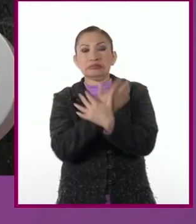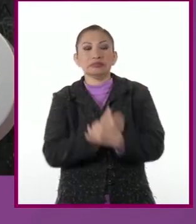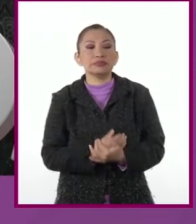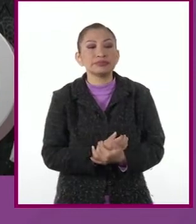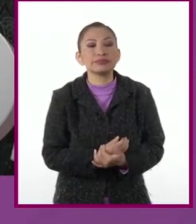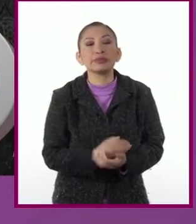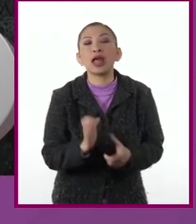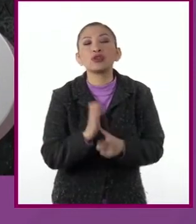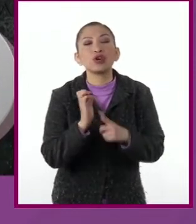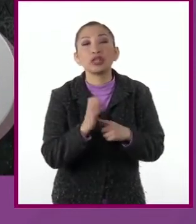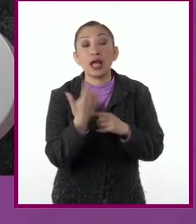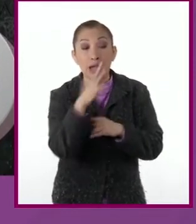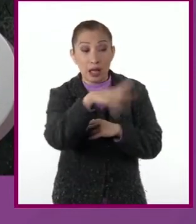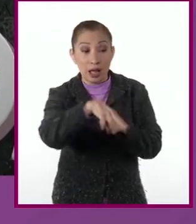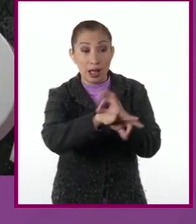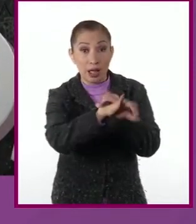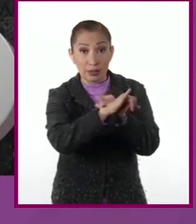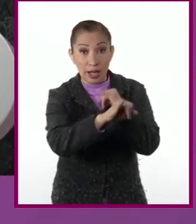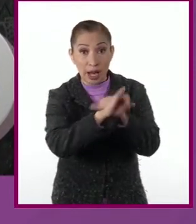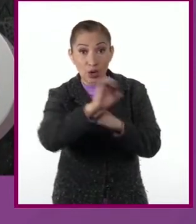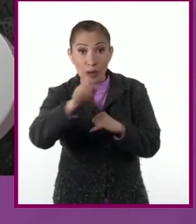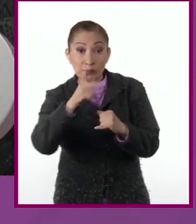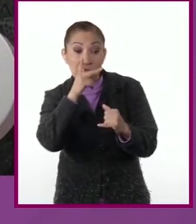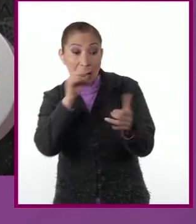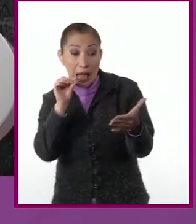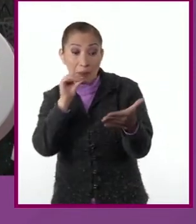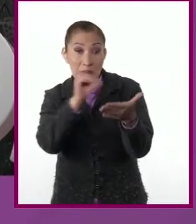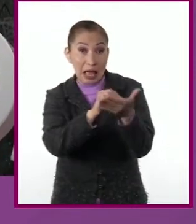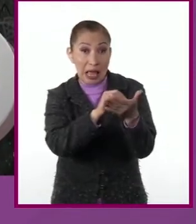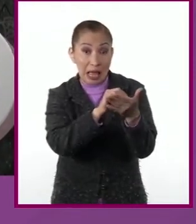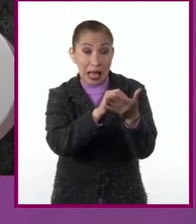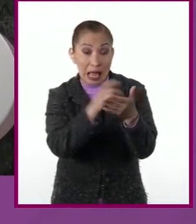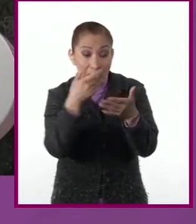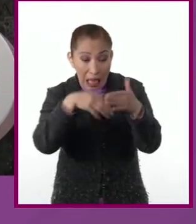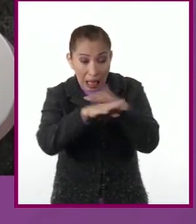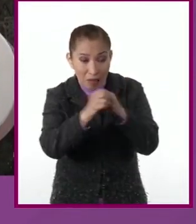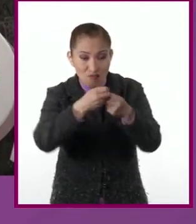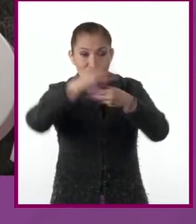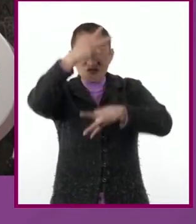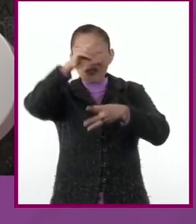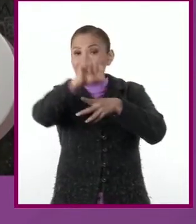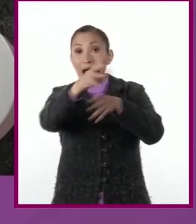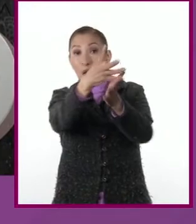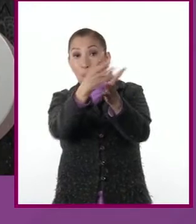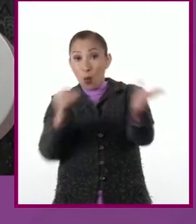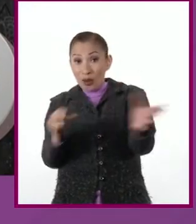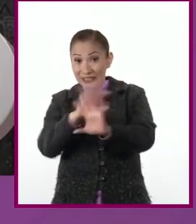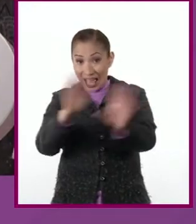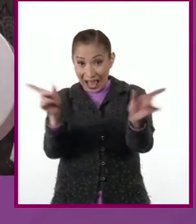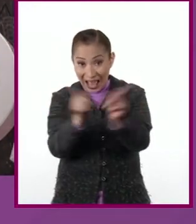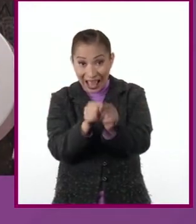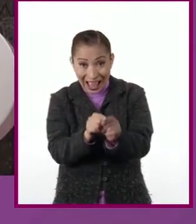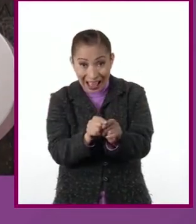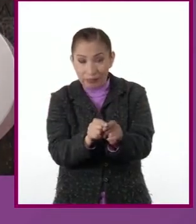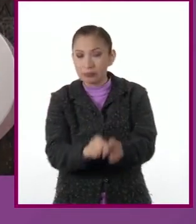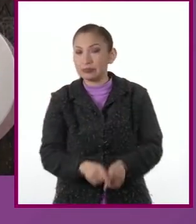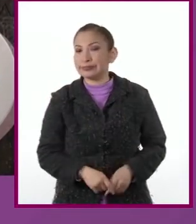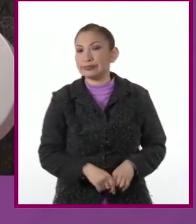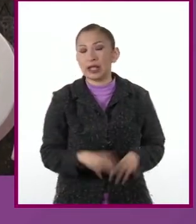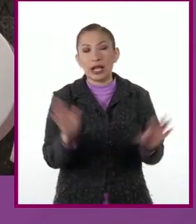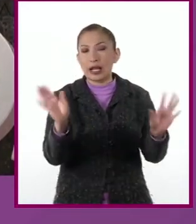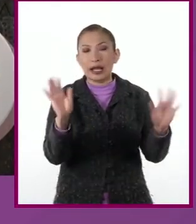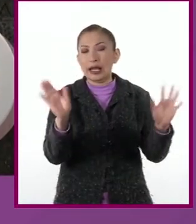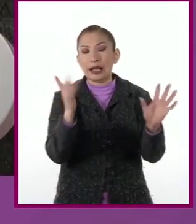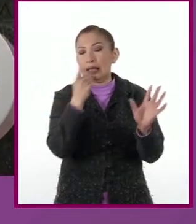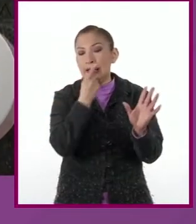Entonces, buscar en internet no es poner una palabra en el buscador, entrar al primer resultado y copiar y pegar la información. A ver,